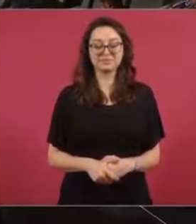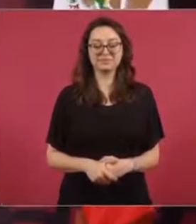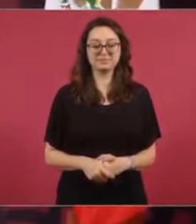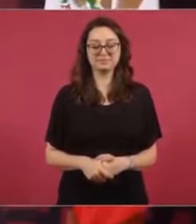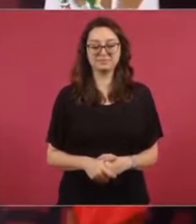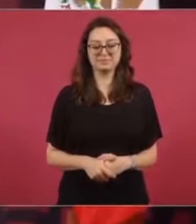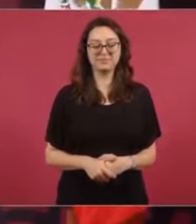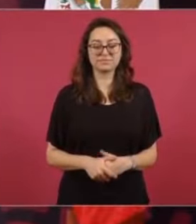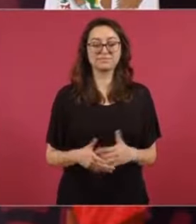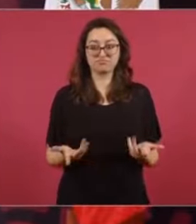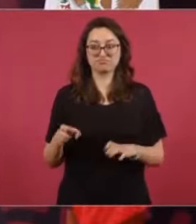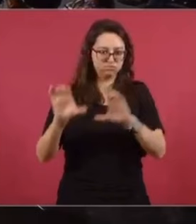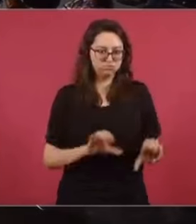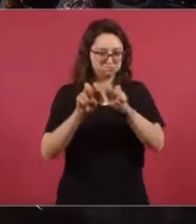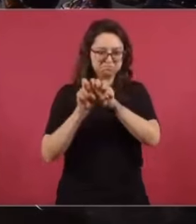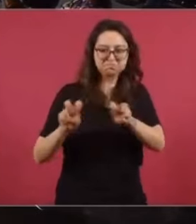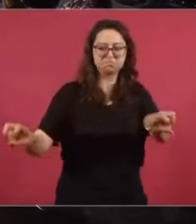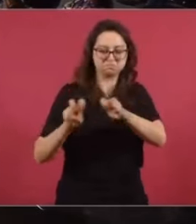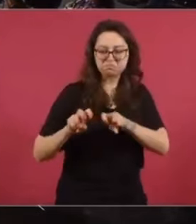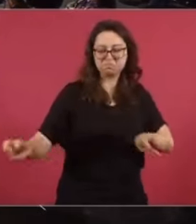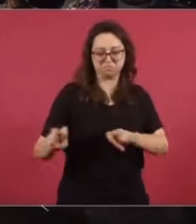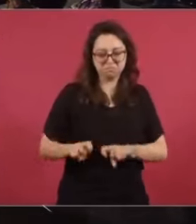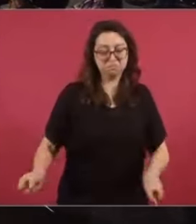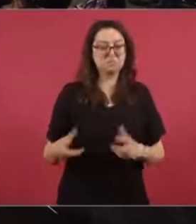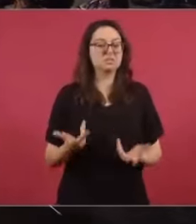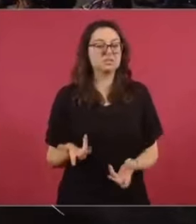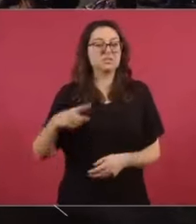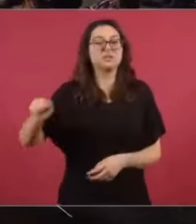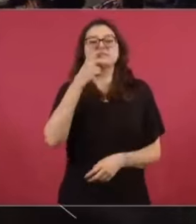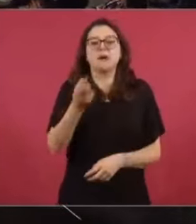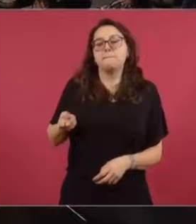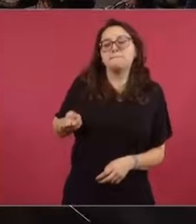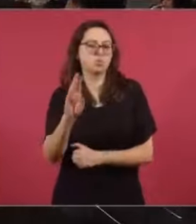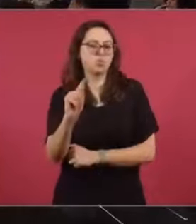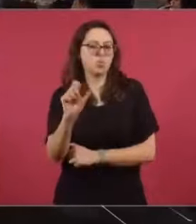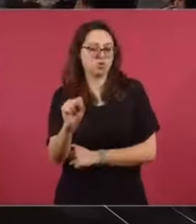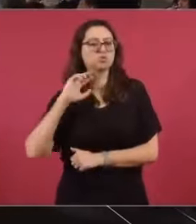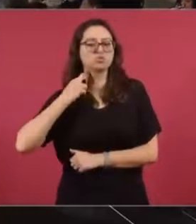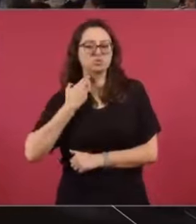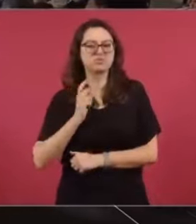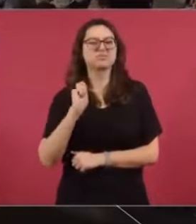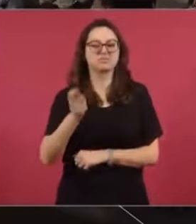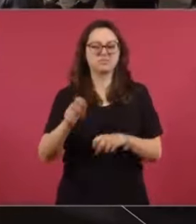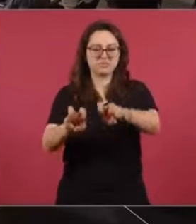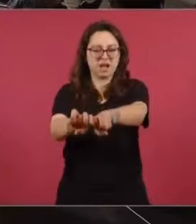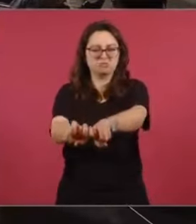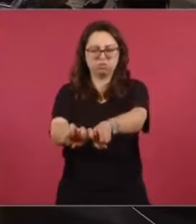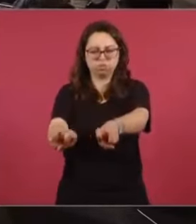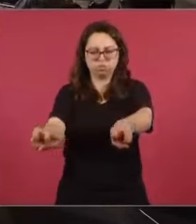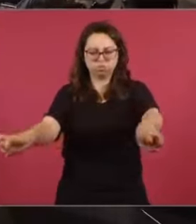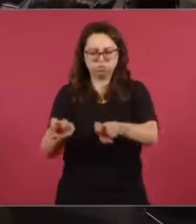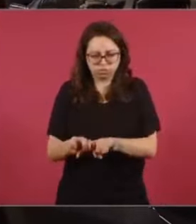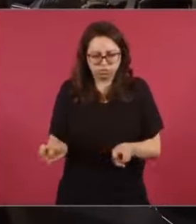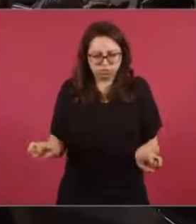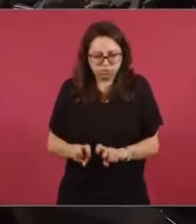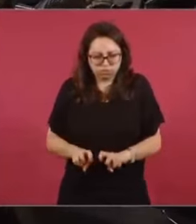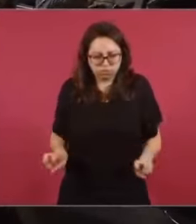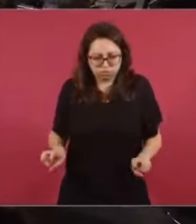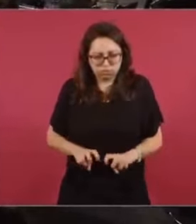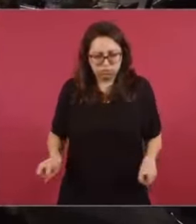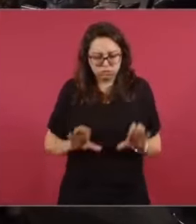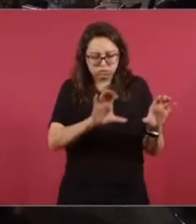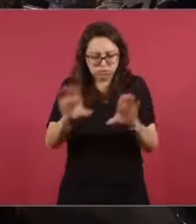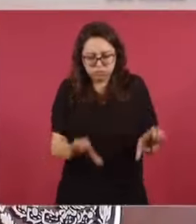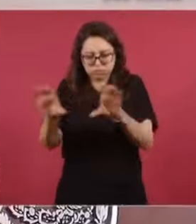empresas que se dedican a manejar lo que llaman granjas de bots, para que entendamos mejor, no son personas las que